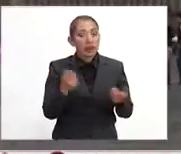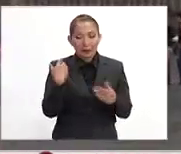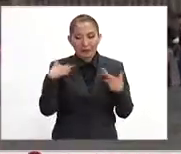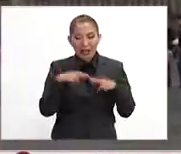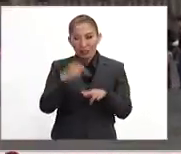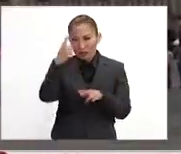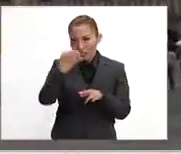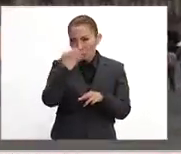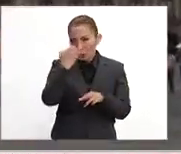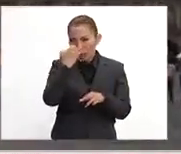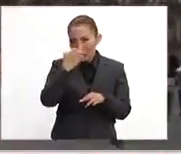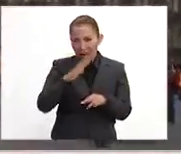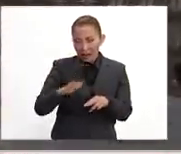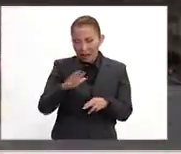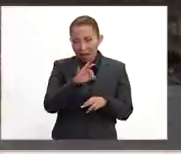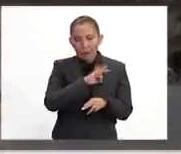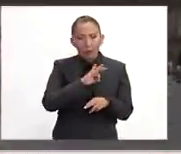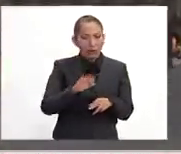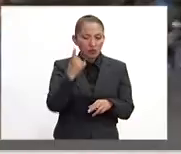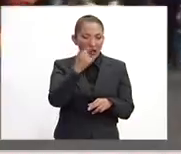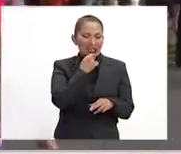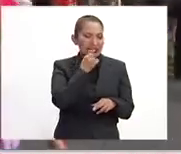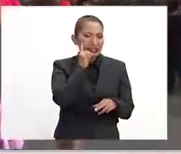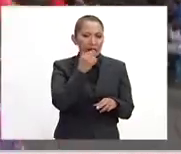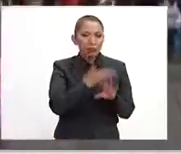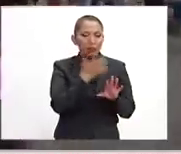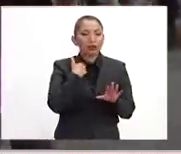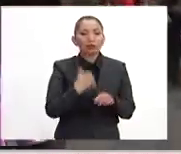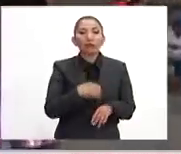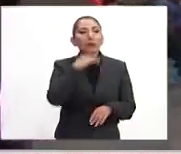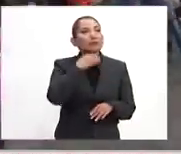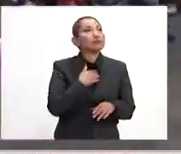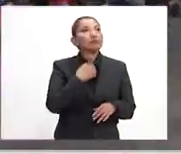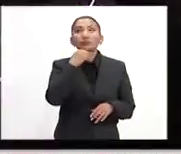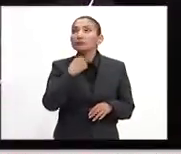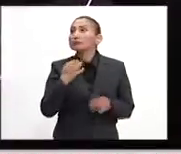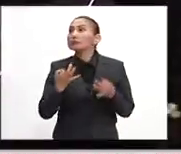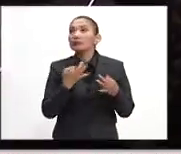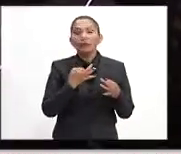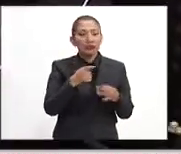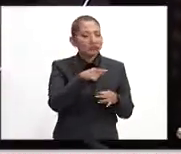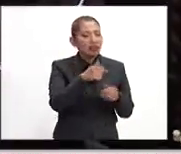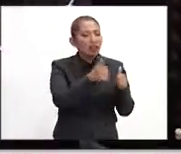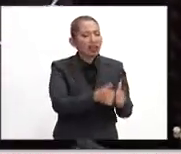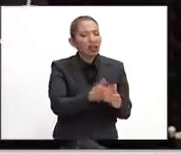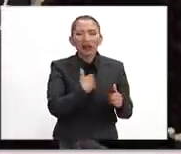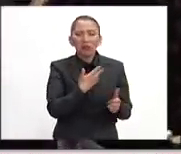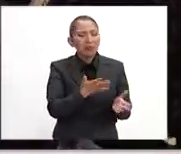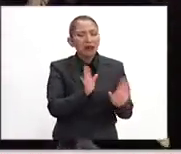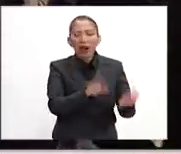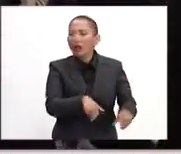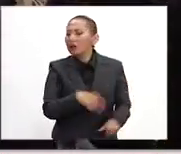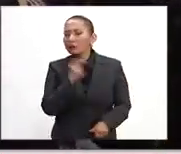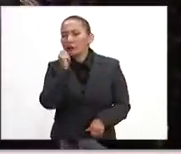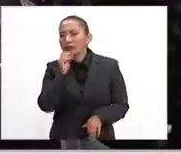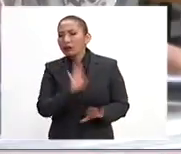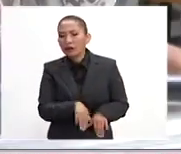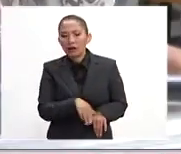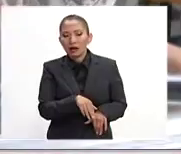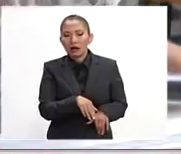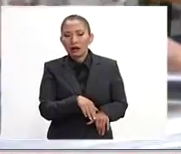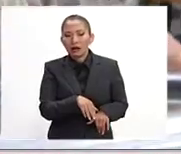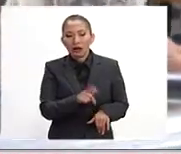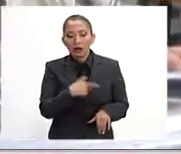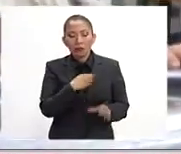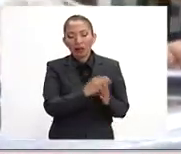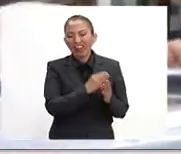profesor en una escuela puede ser que una niña muy inatenta, pero como no le da lata en el salón de clases, la pasa por alto y